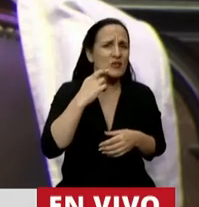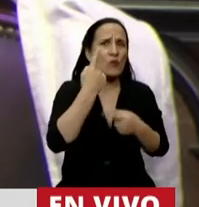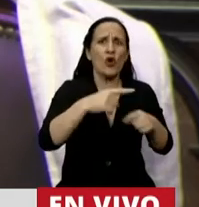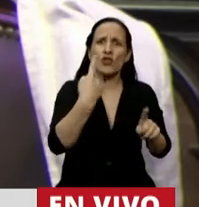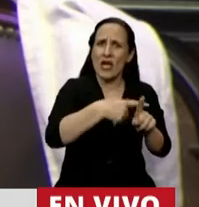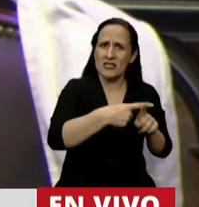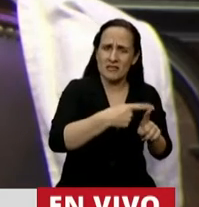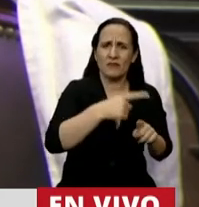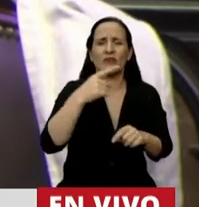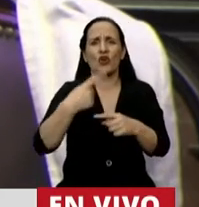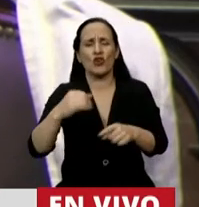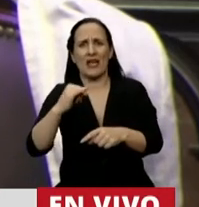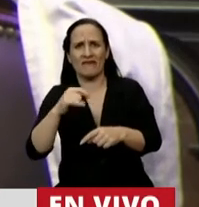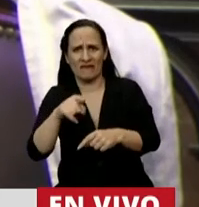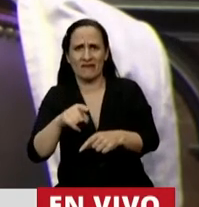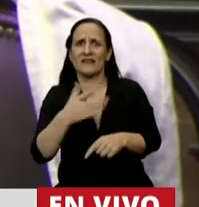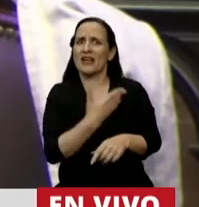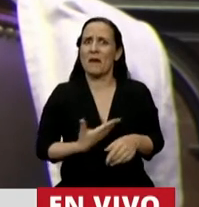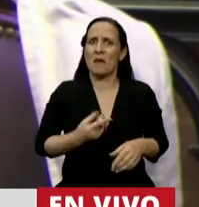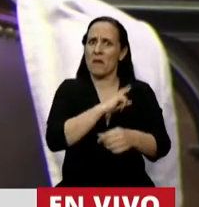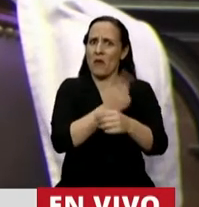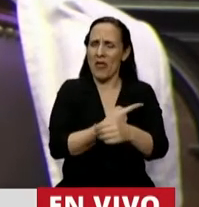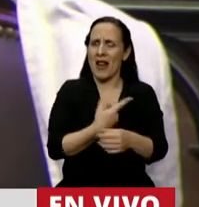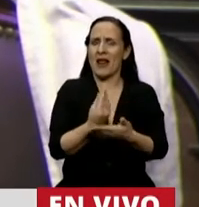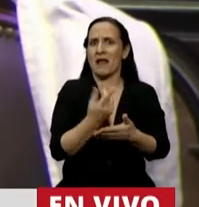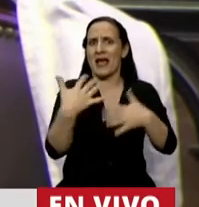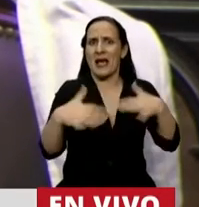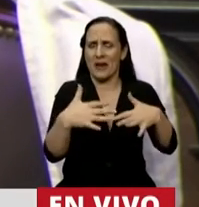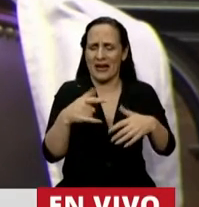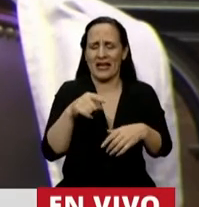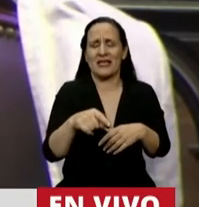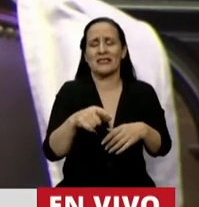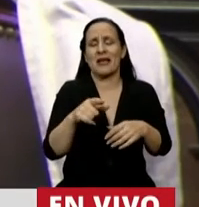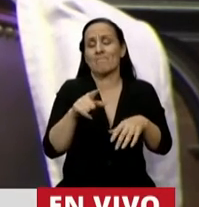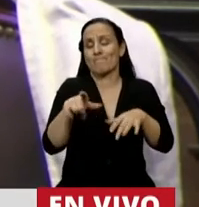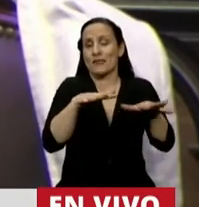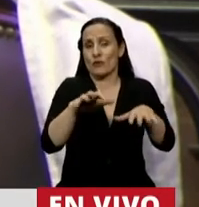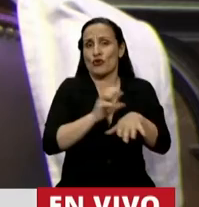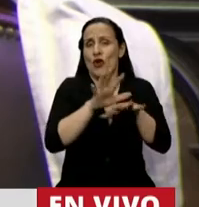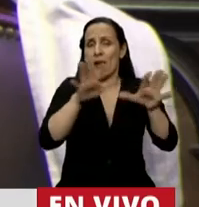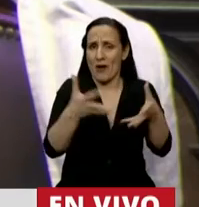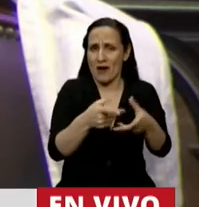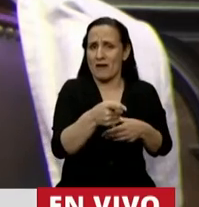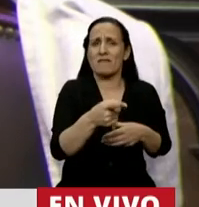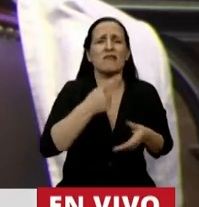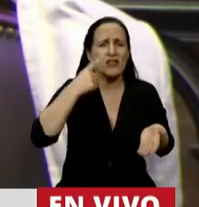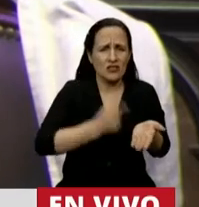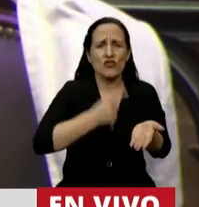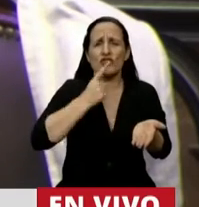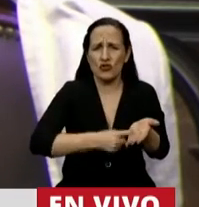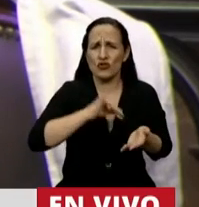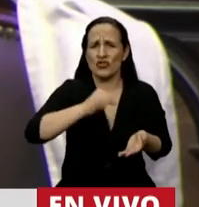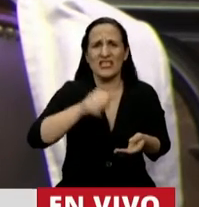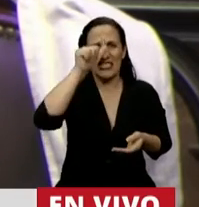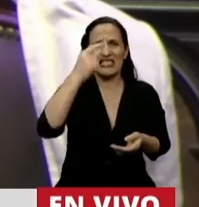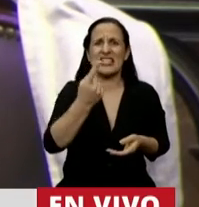desaciertos, el Ejecutivo en el marco de las nueve emergencias y en el marco de la pandemia pudo tomar decisiones y de hecho emitió